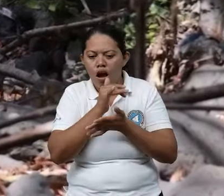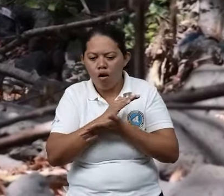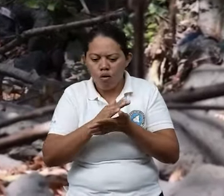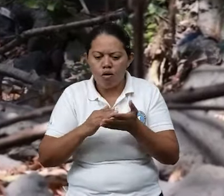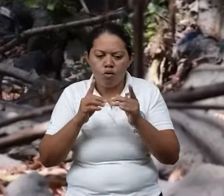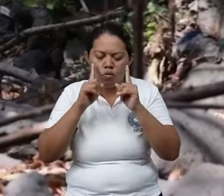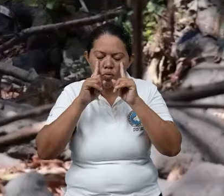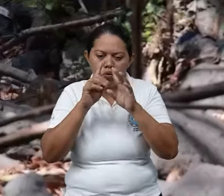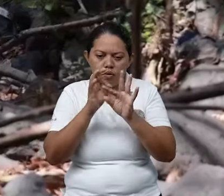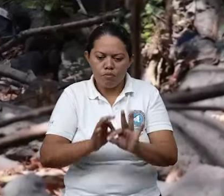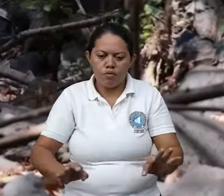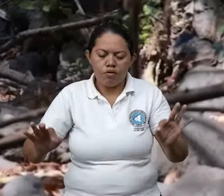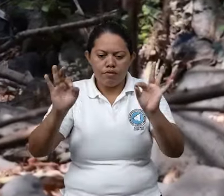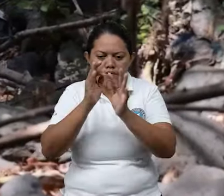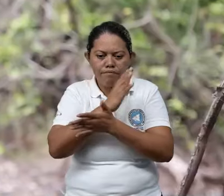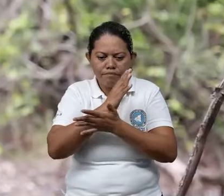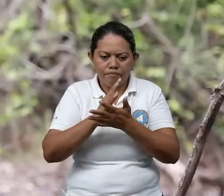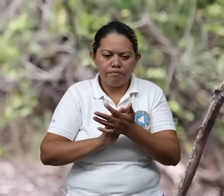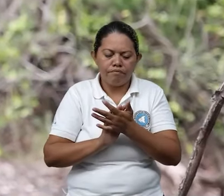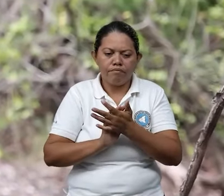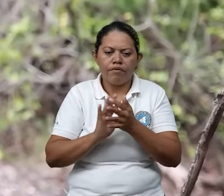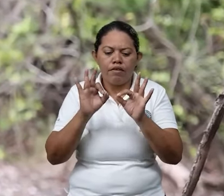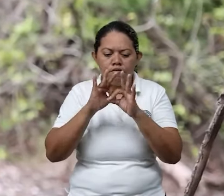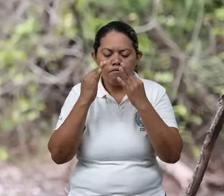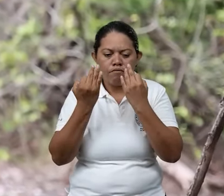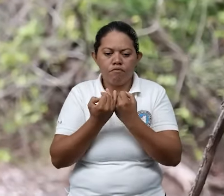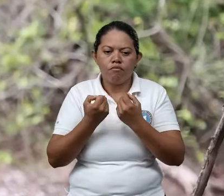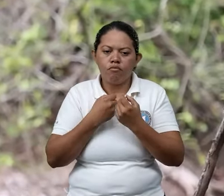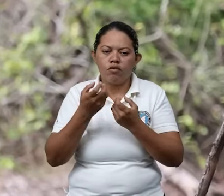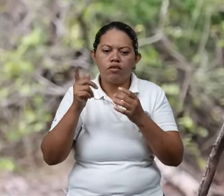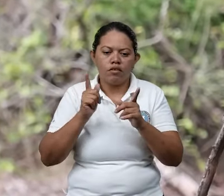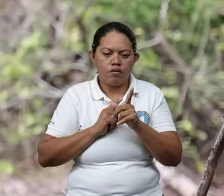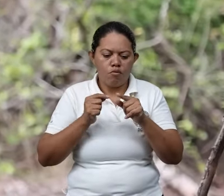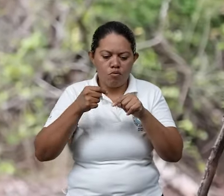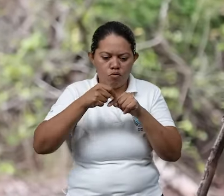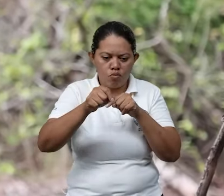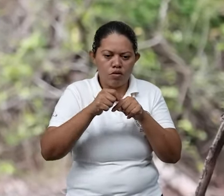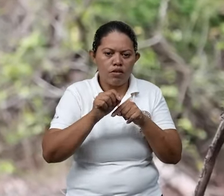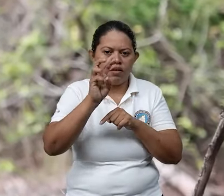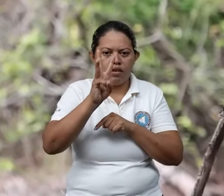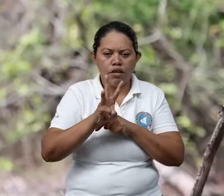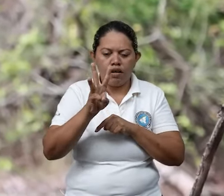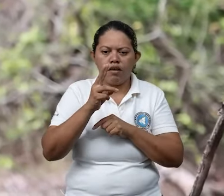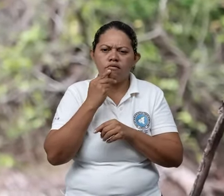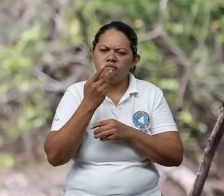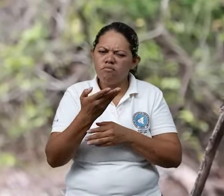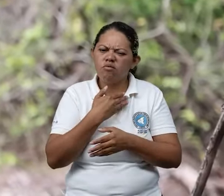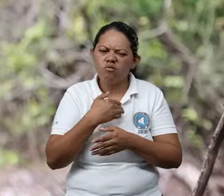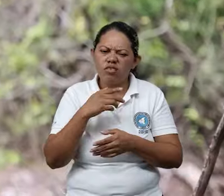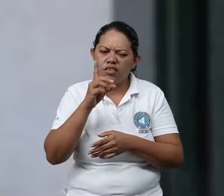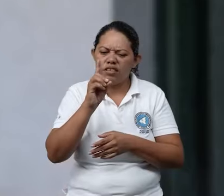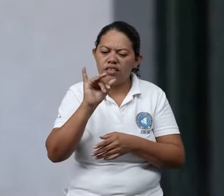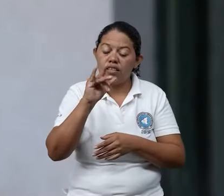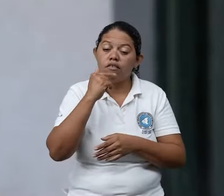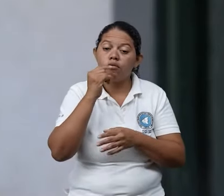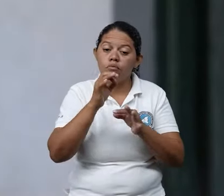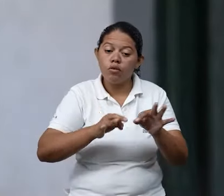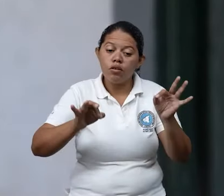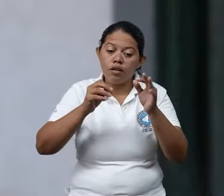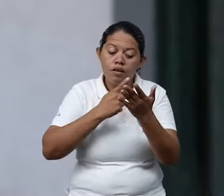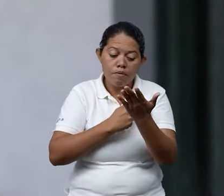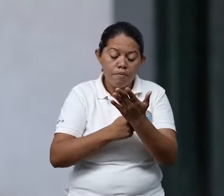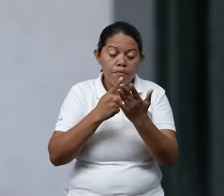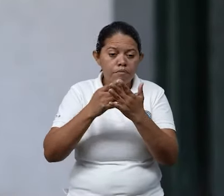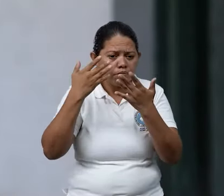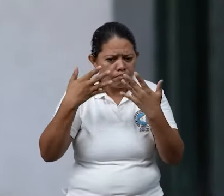de cara a la prevención y de la familia. Tenemos un distrito, que es el distrito 3, que estamos trabajando. Entonces, plan,